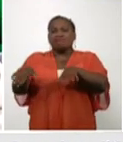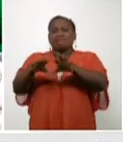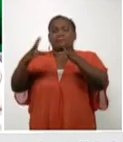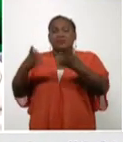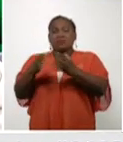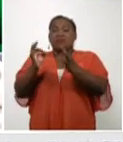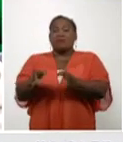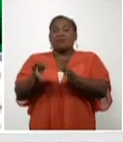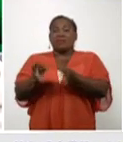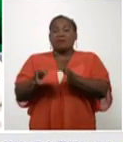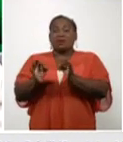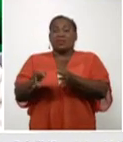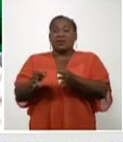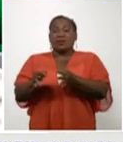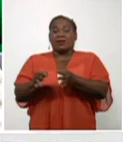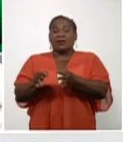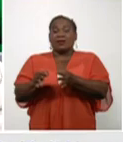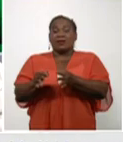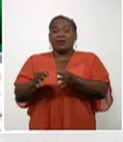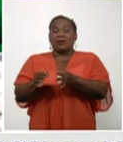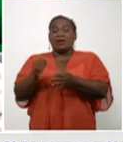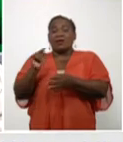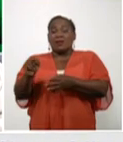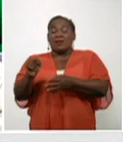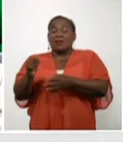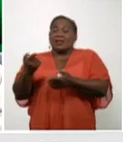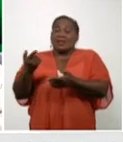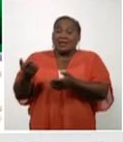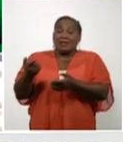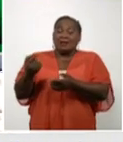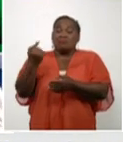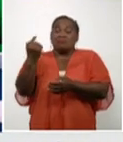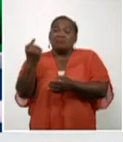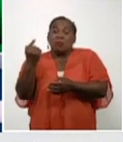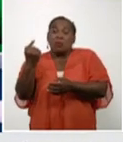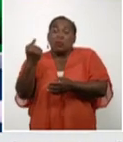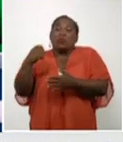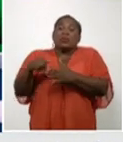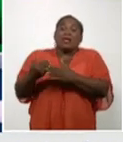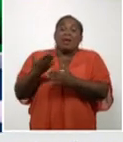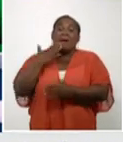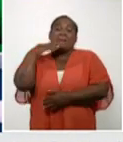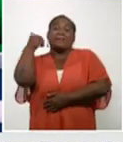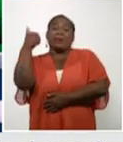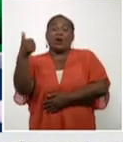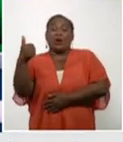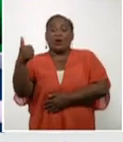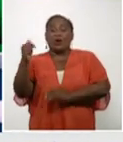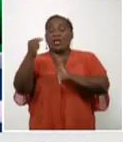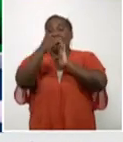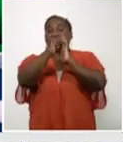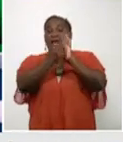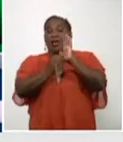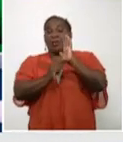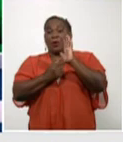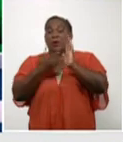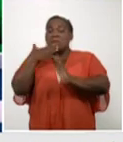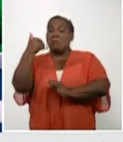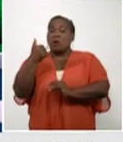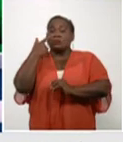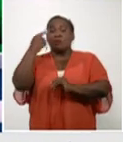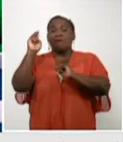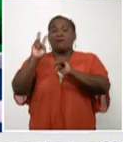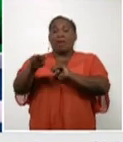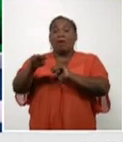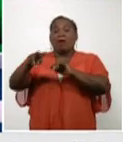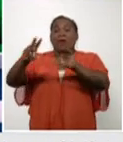un golondrino no hace verano, pero de todas formas es un día en el que indiscutiblemente la reducción en